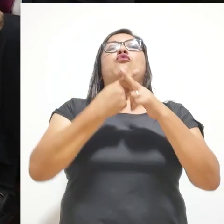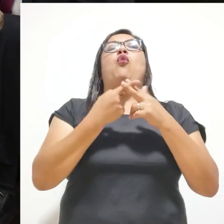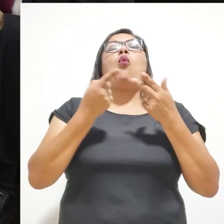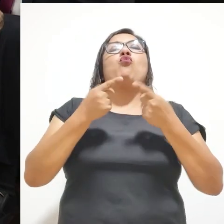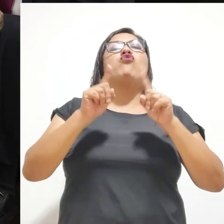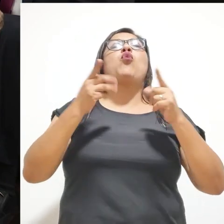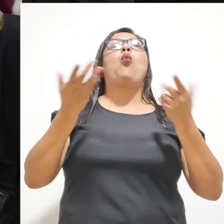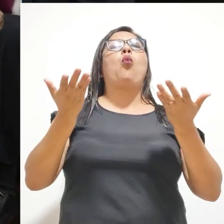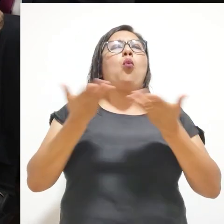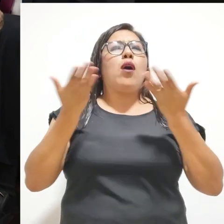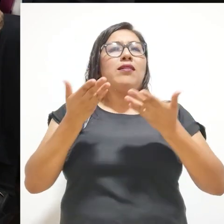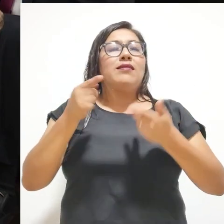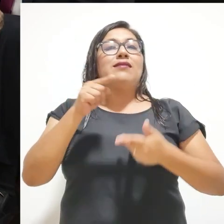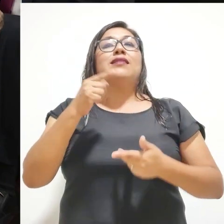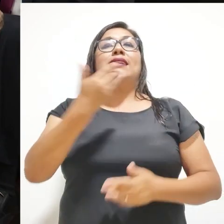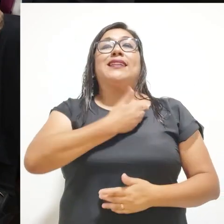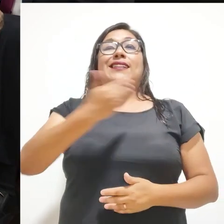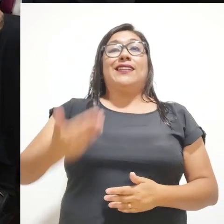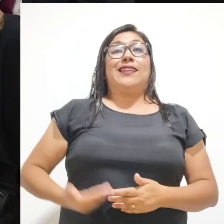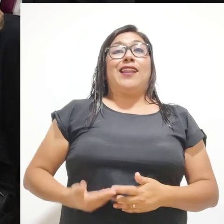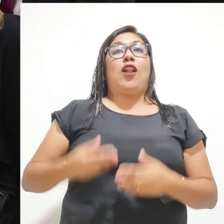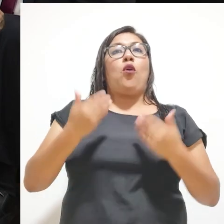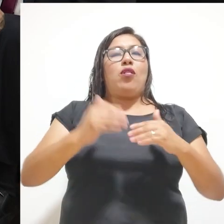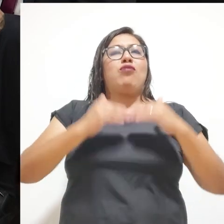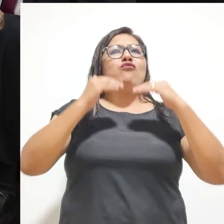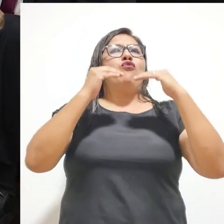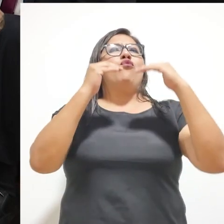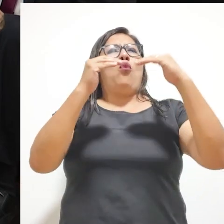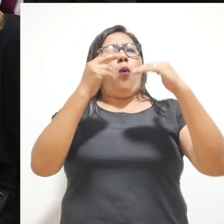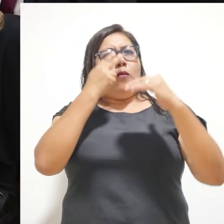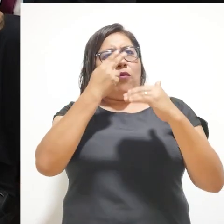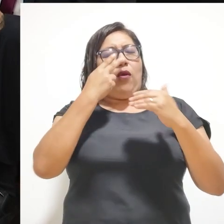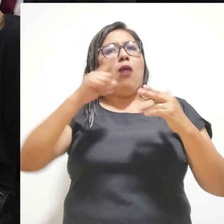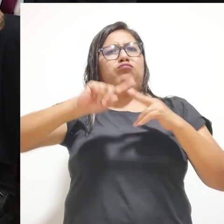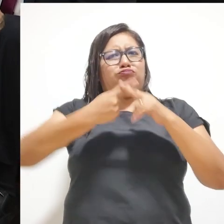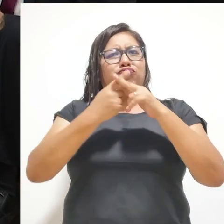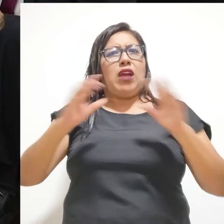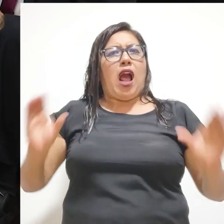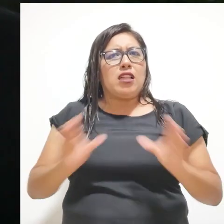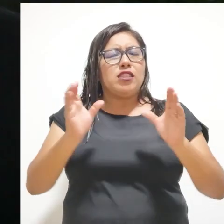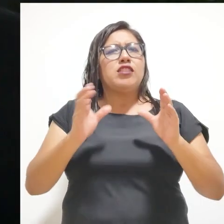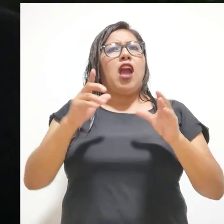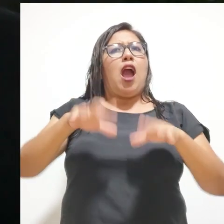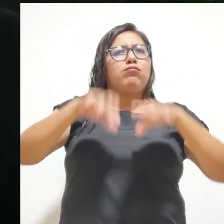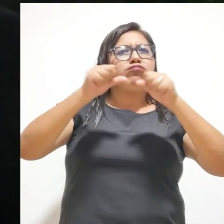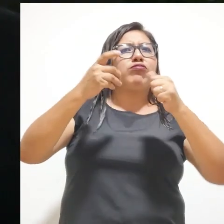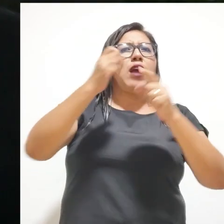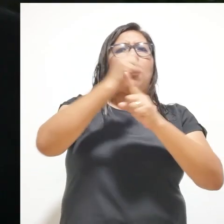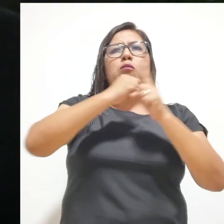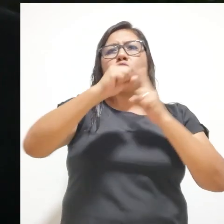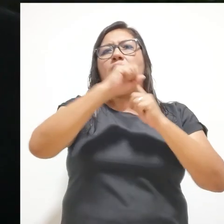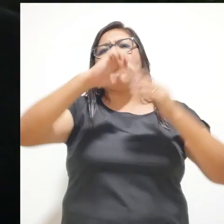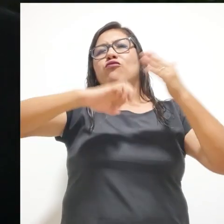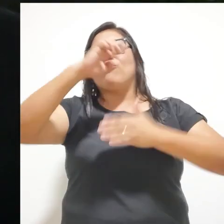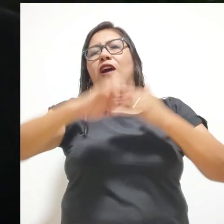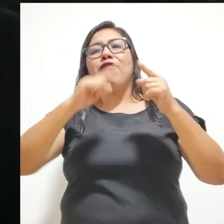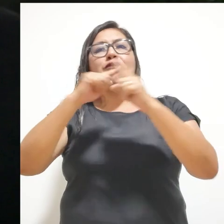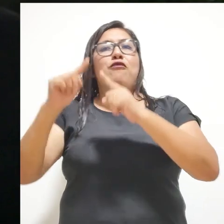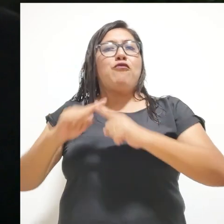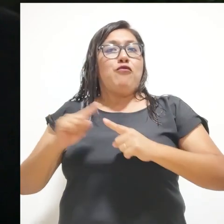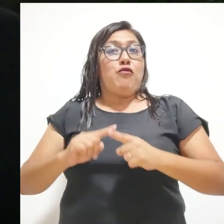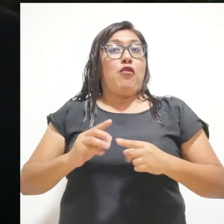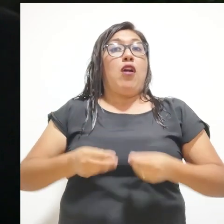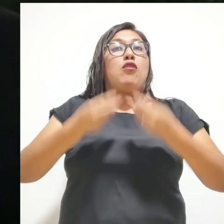vino al fin lo que hoy en el Estado se ve como un nivel superior para la toma de acciones y programas. Lo que tiene que ver con el